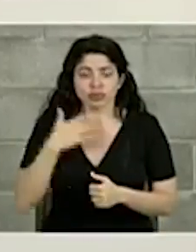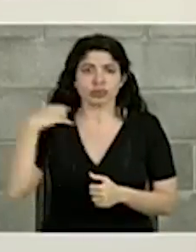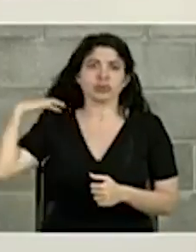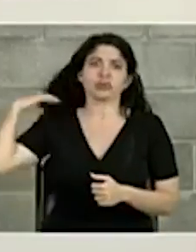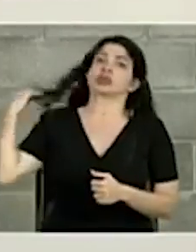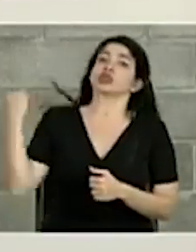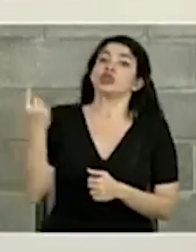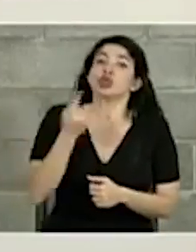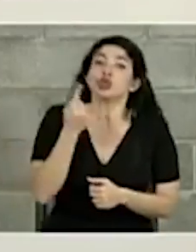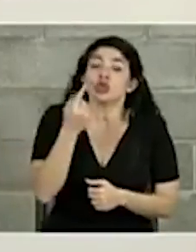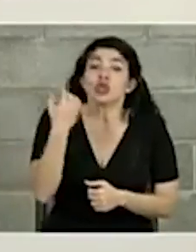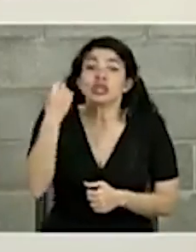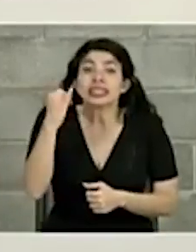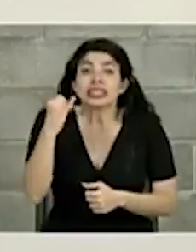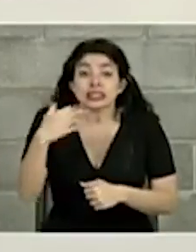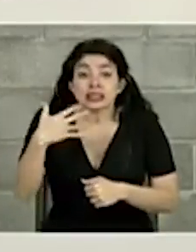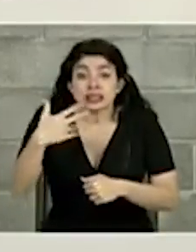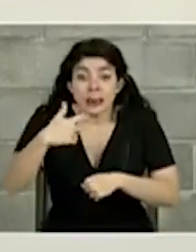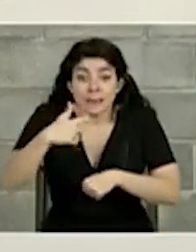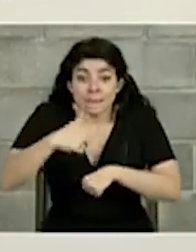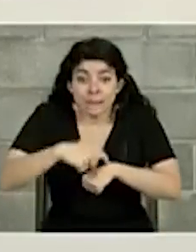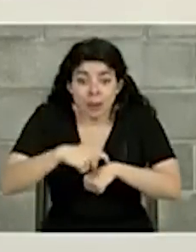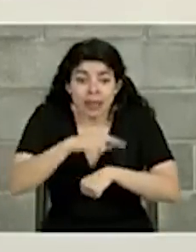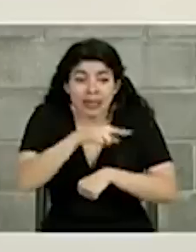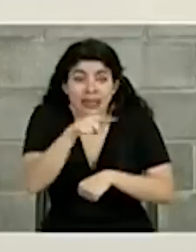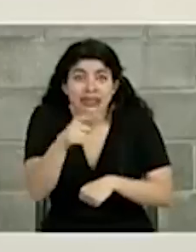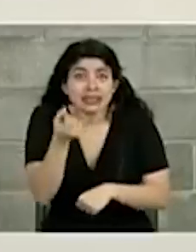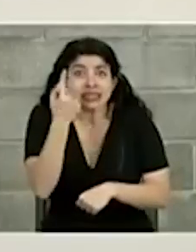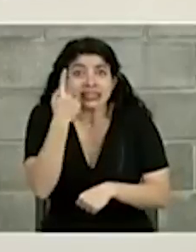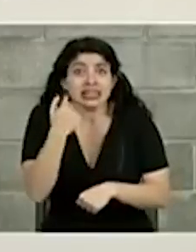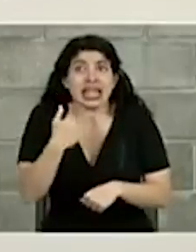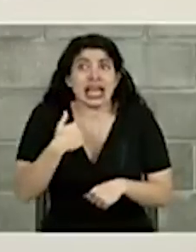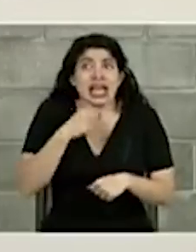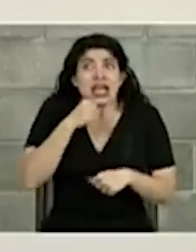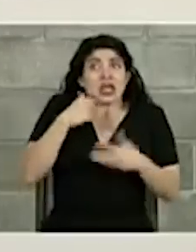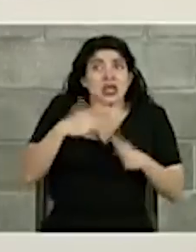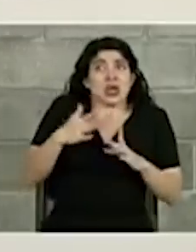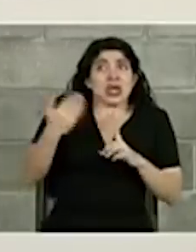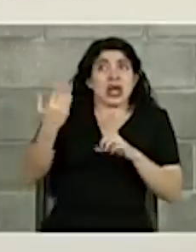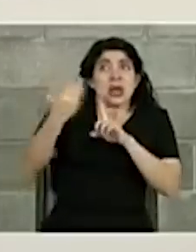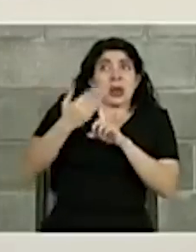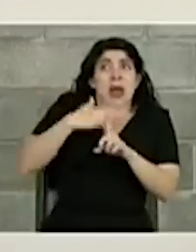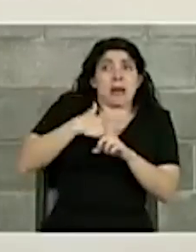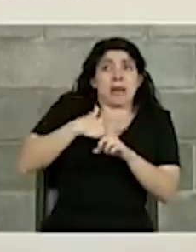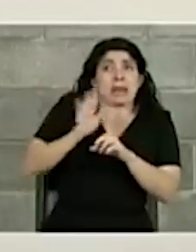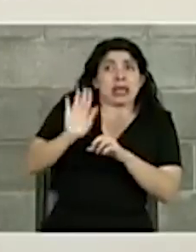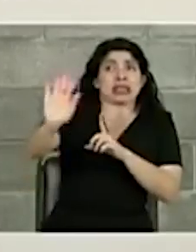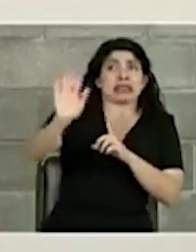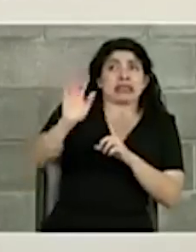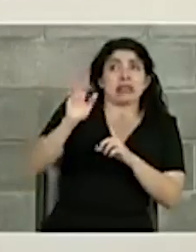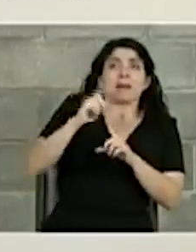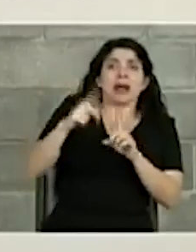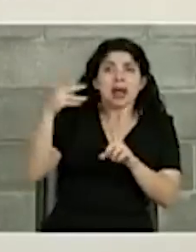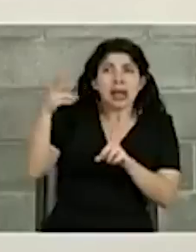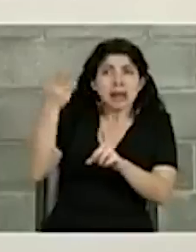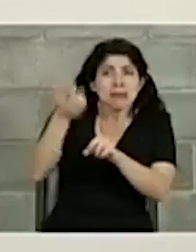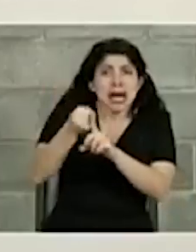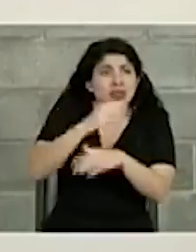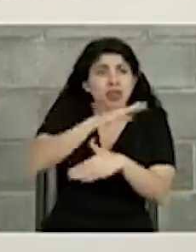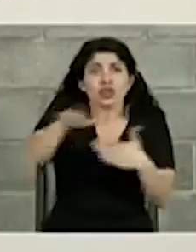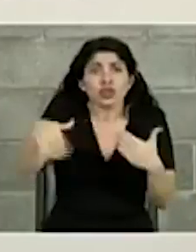y sólo cuando llegamos al momento de la comprensión de que no me afecta exclusivamente a mí como persona sino a todos